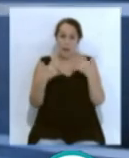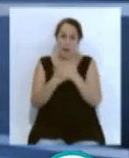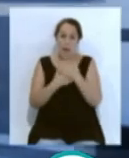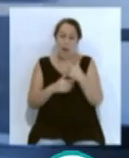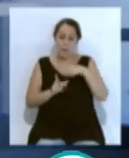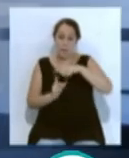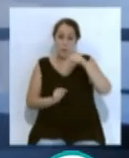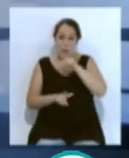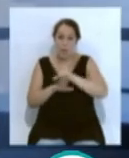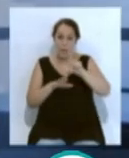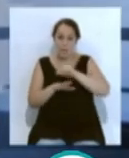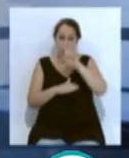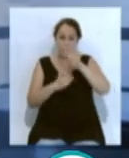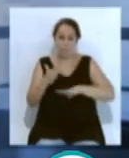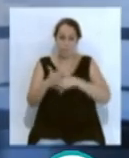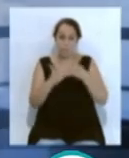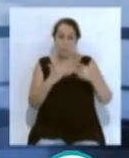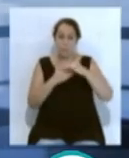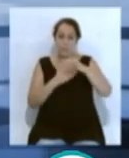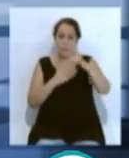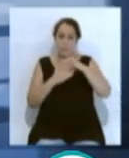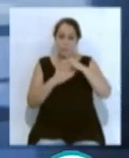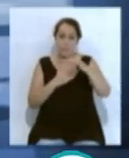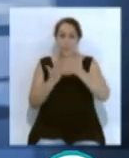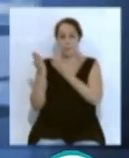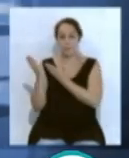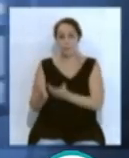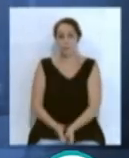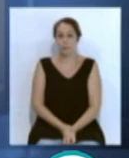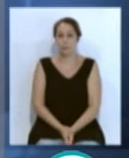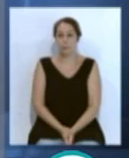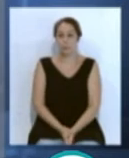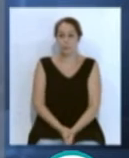A continuación les ofrecemos la tabla Doleajes y Mareas.